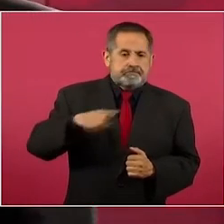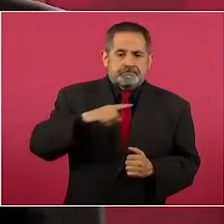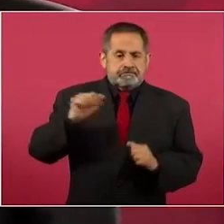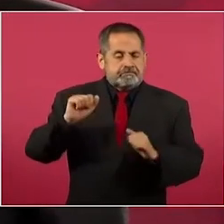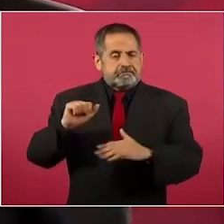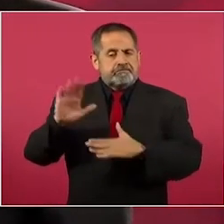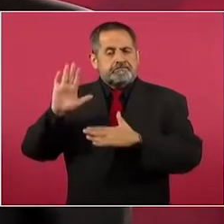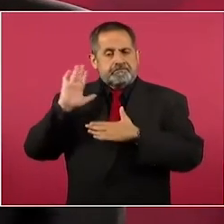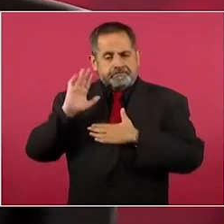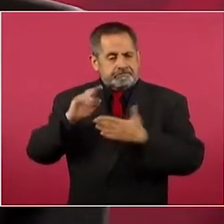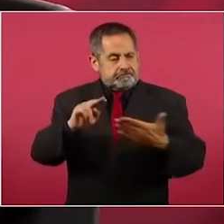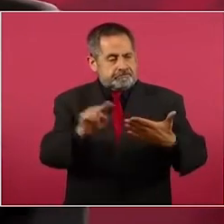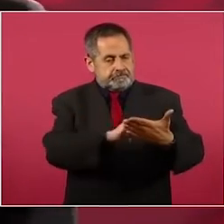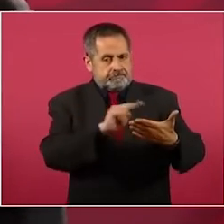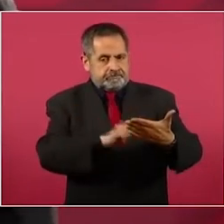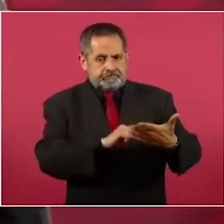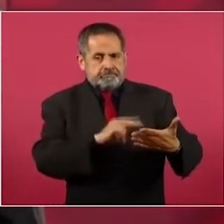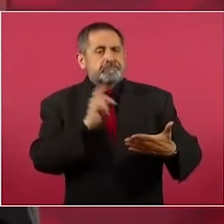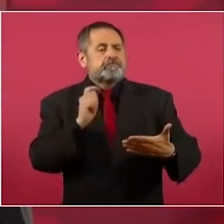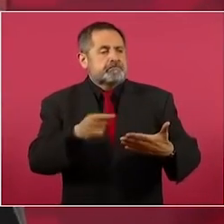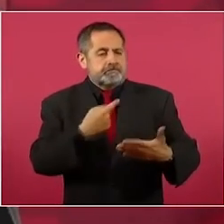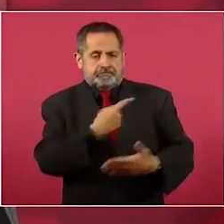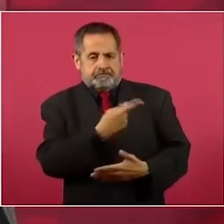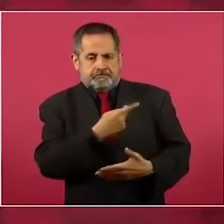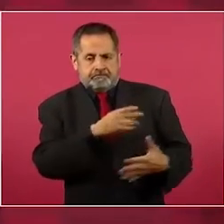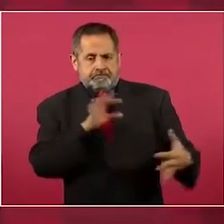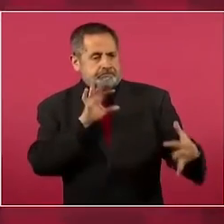de trabajar juntos.